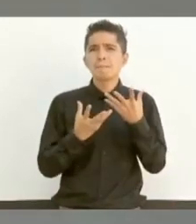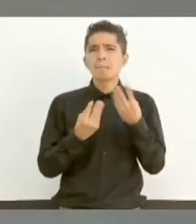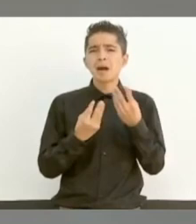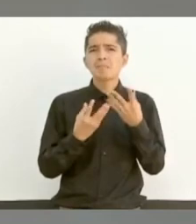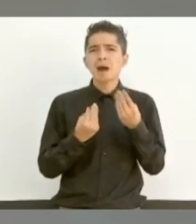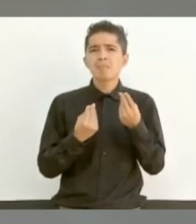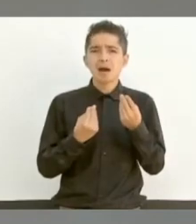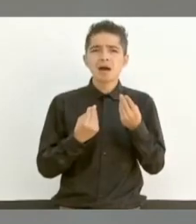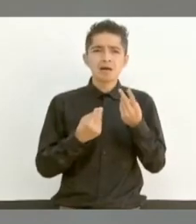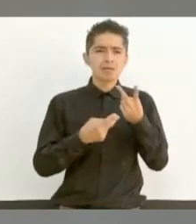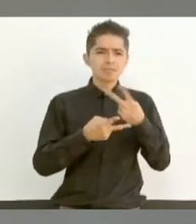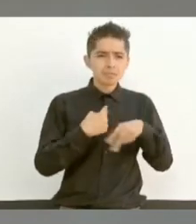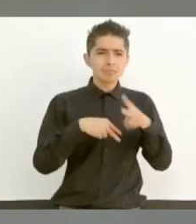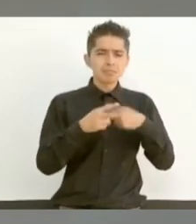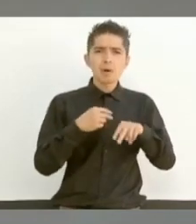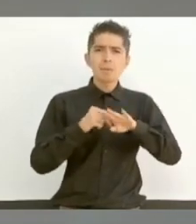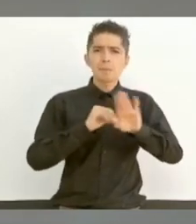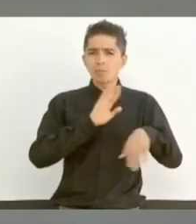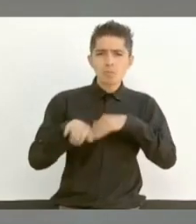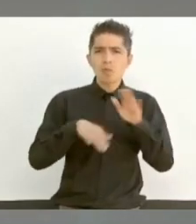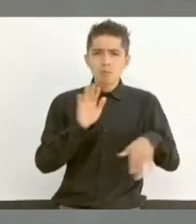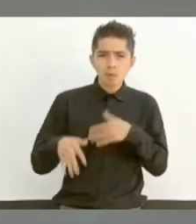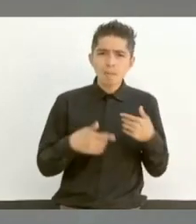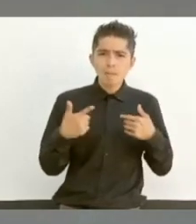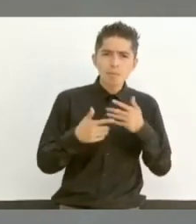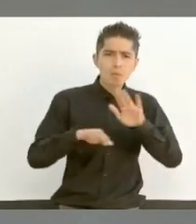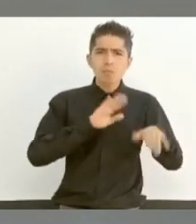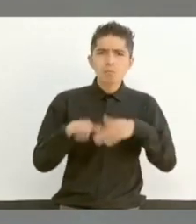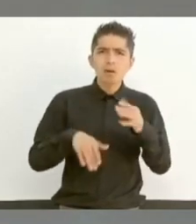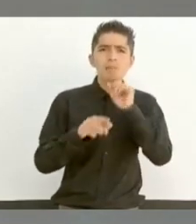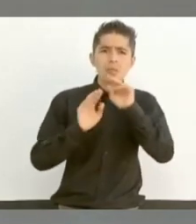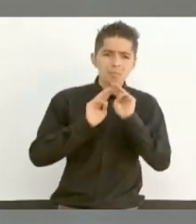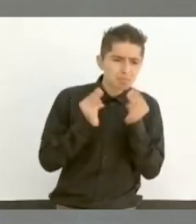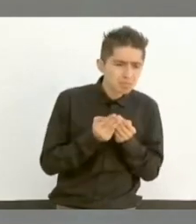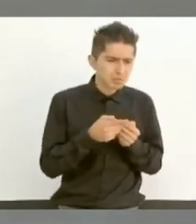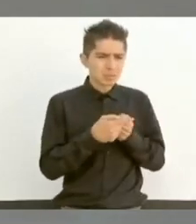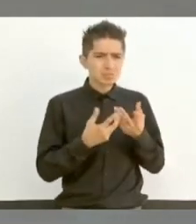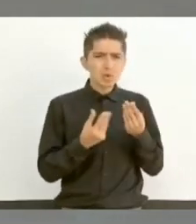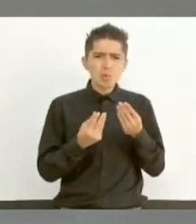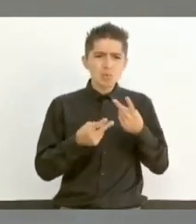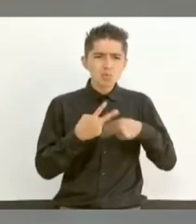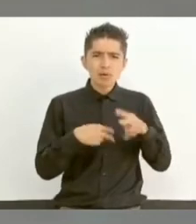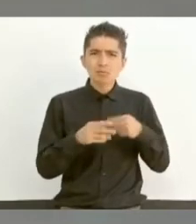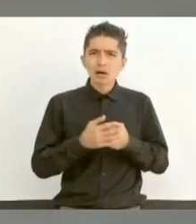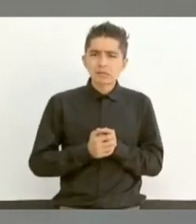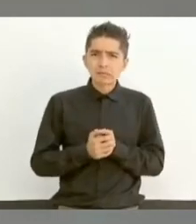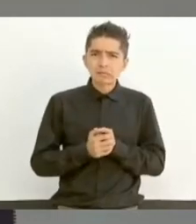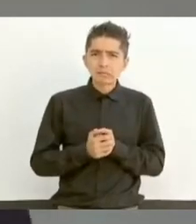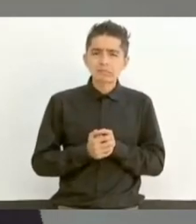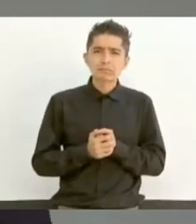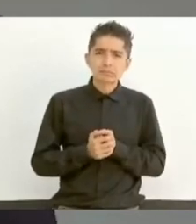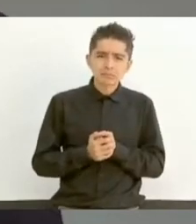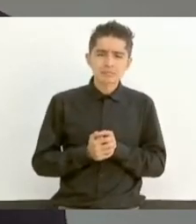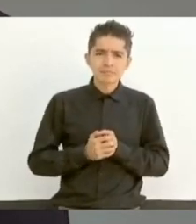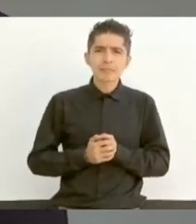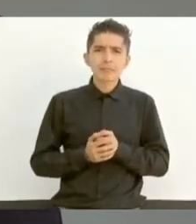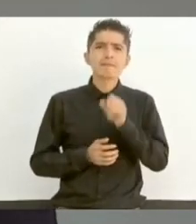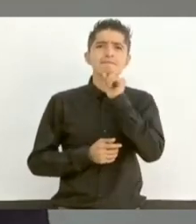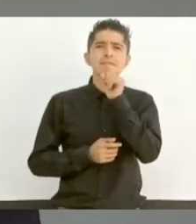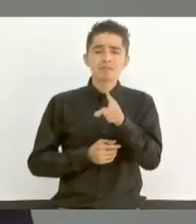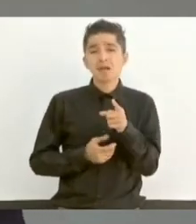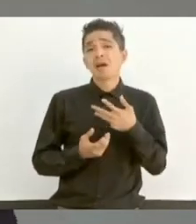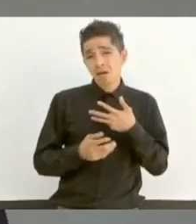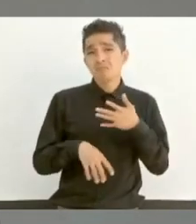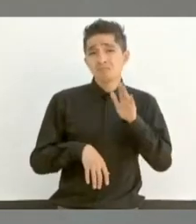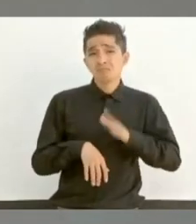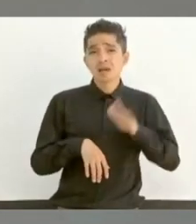más la incidencia delictiva y en particular, se han cometido